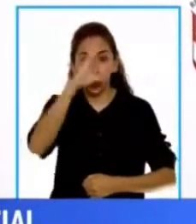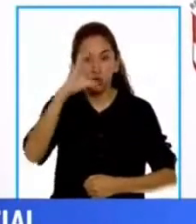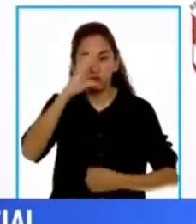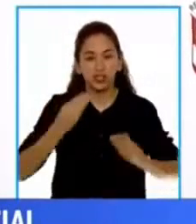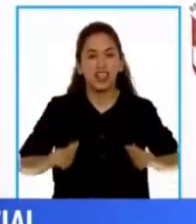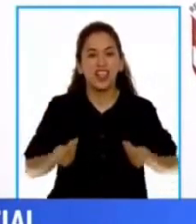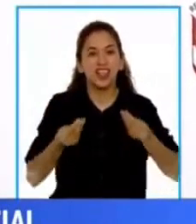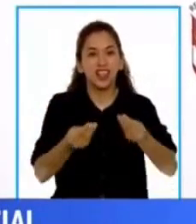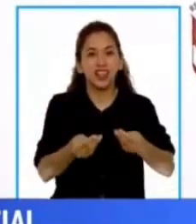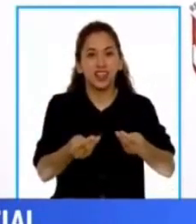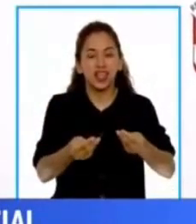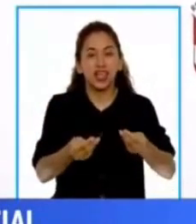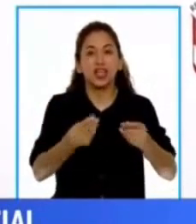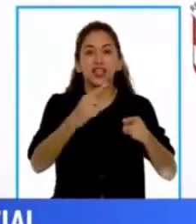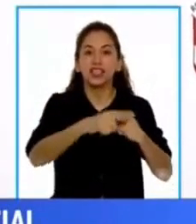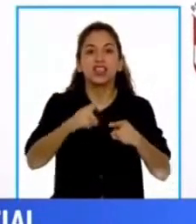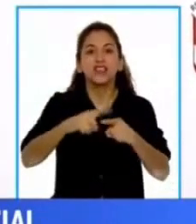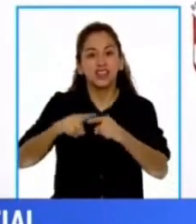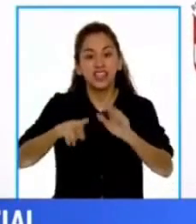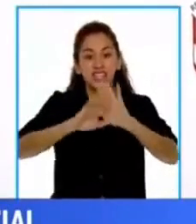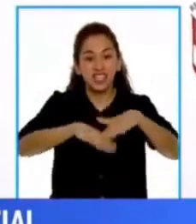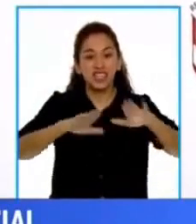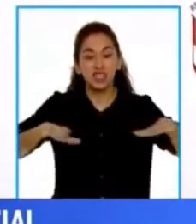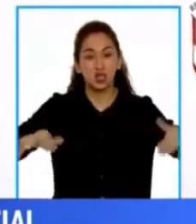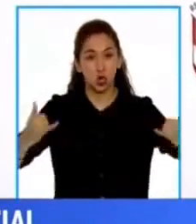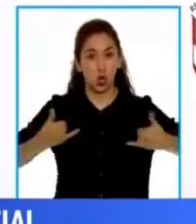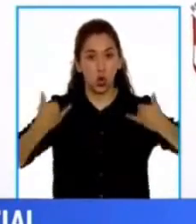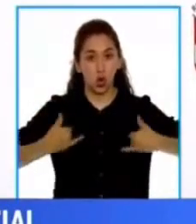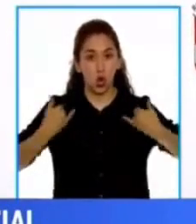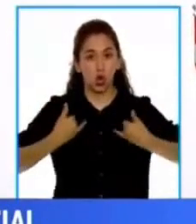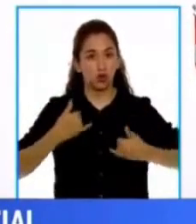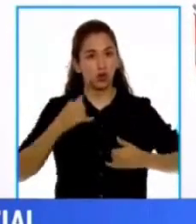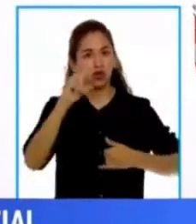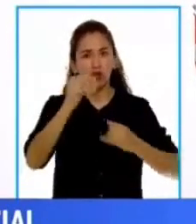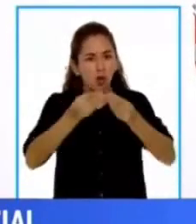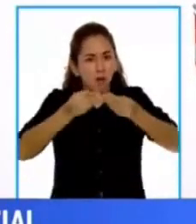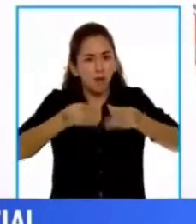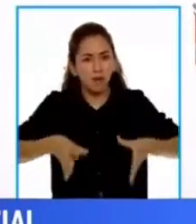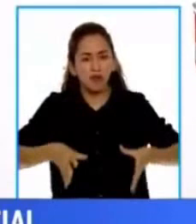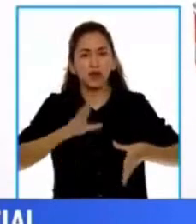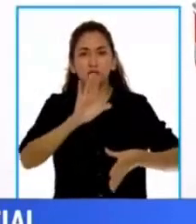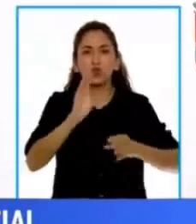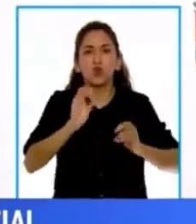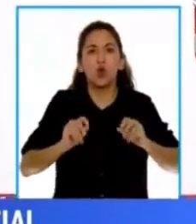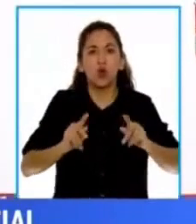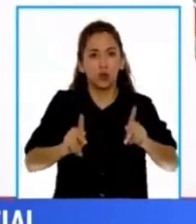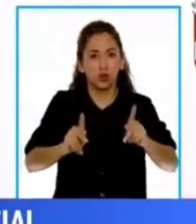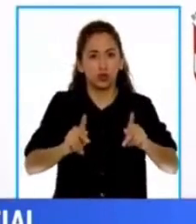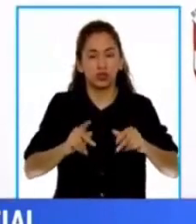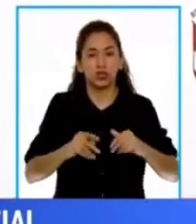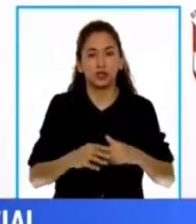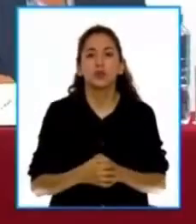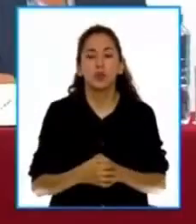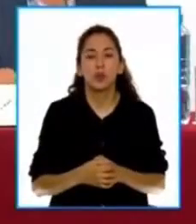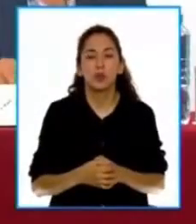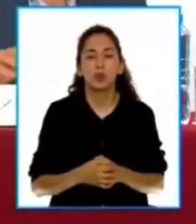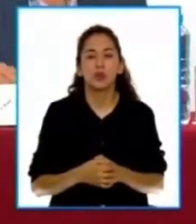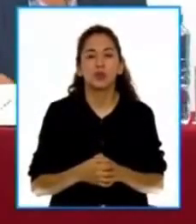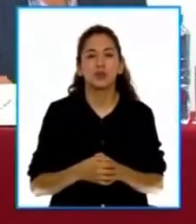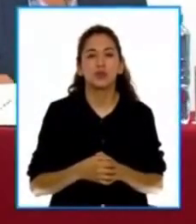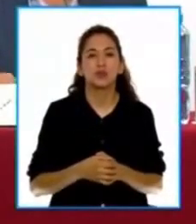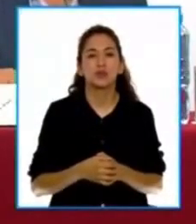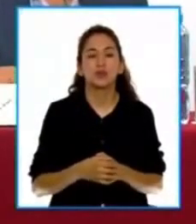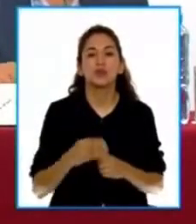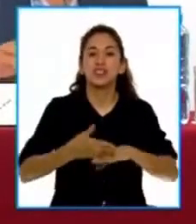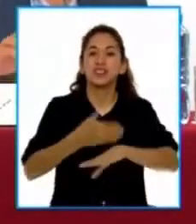garantizar que estos niños, niñas y adolescentes no pierdan oportunidades por falta de cuidado. Y con lo